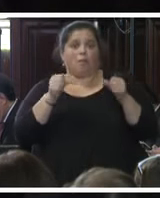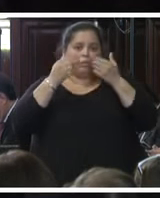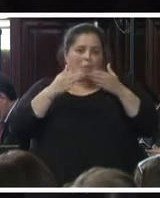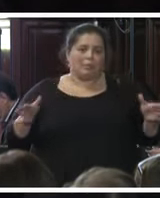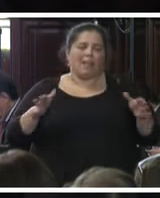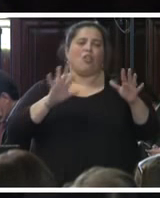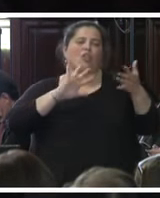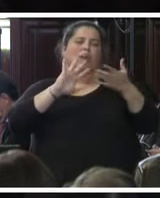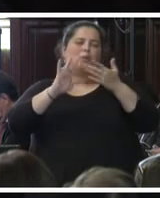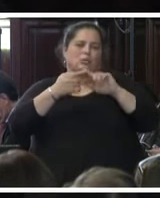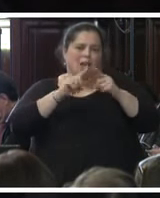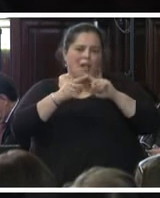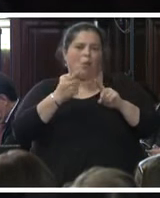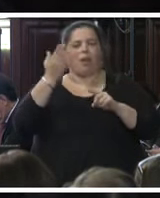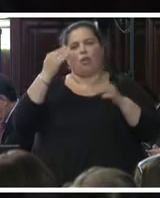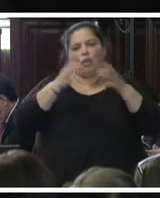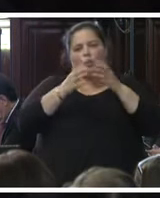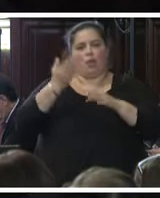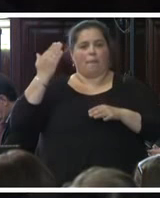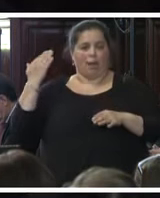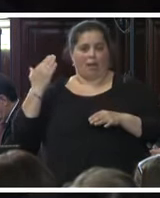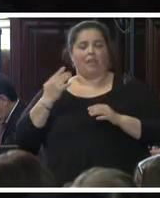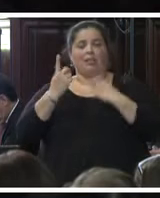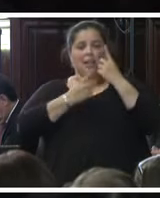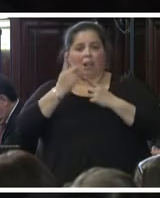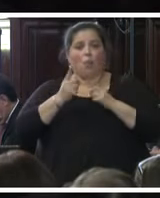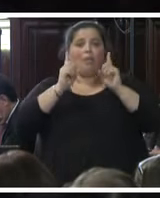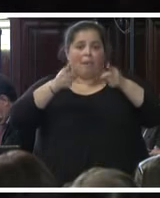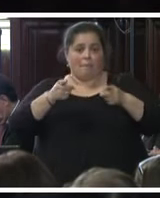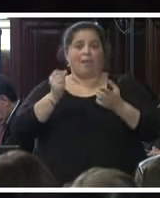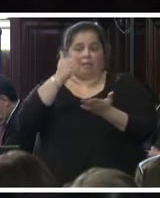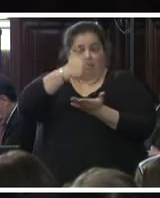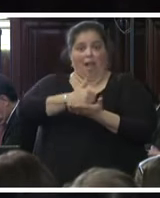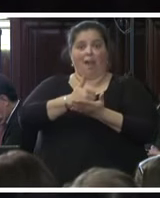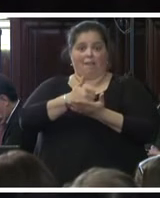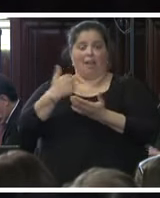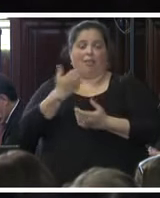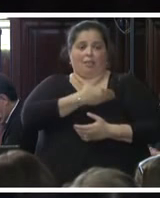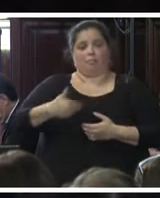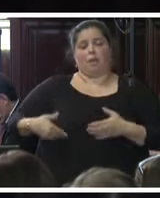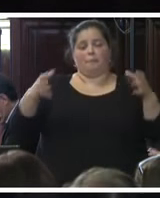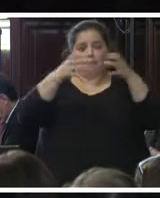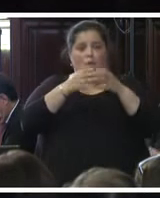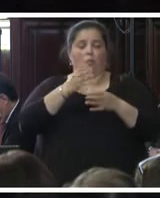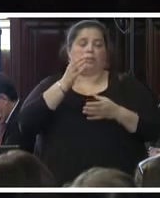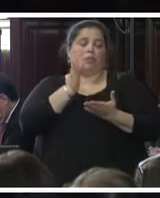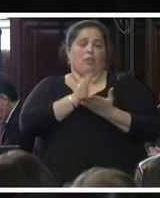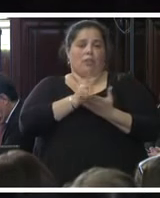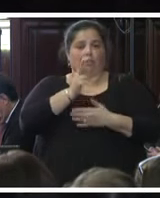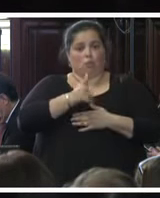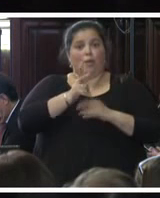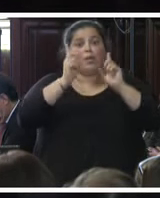previas, algunas con presencia de esta Comisión Interamericana de Derechos Humanos, y de acuerdo a lo previsto en el cronograma,